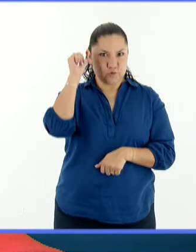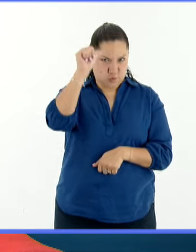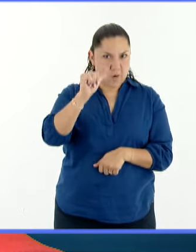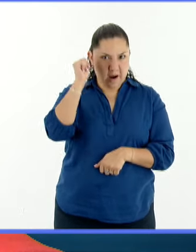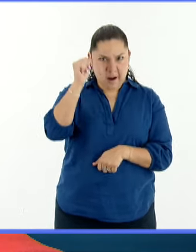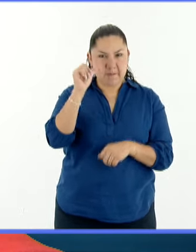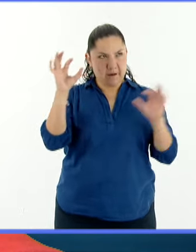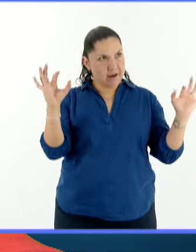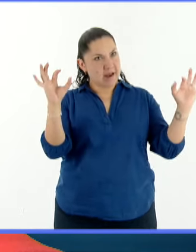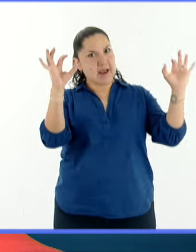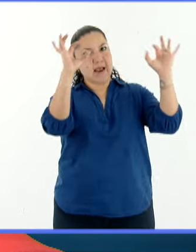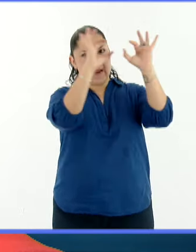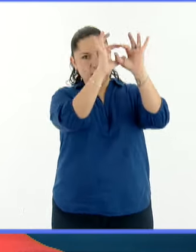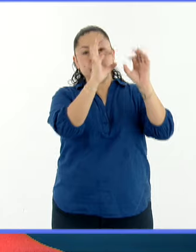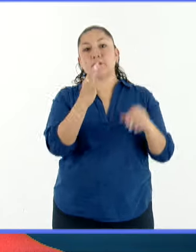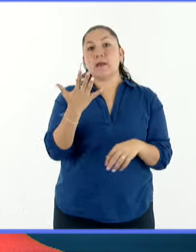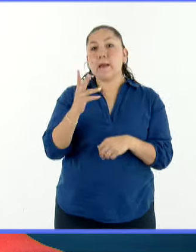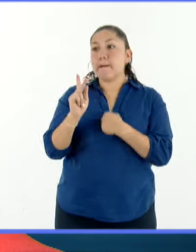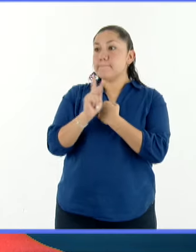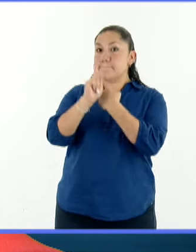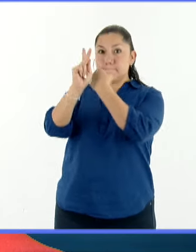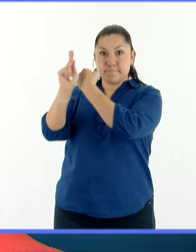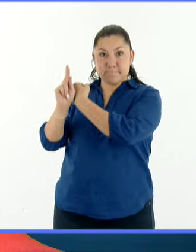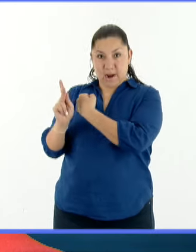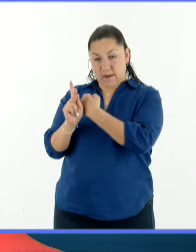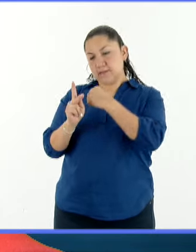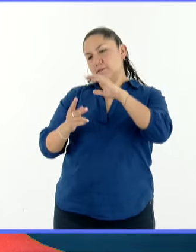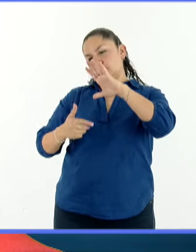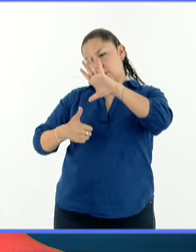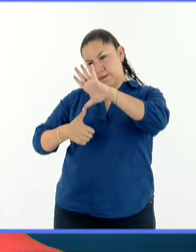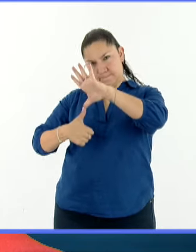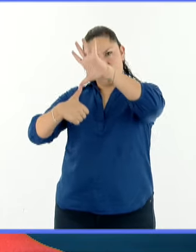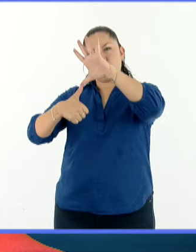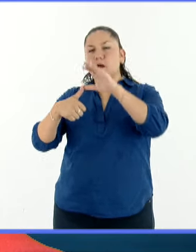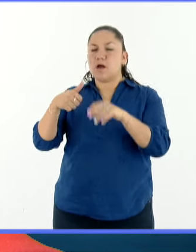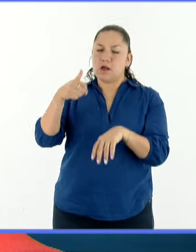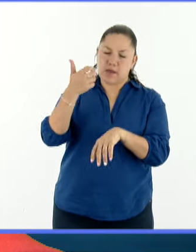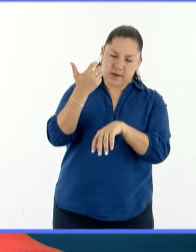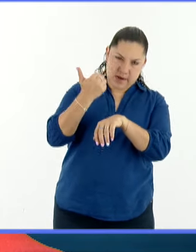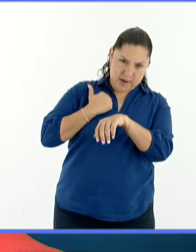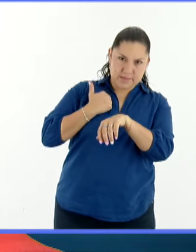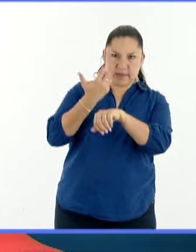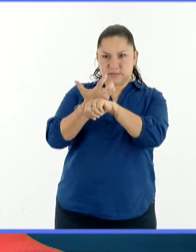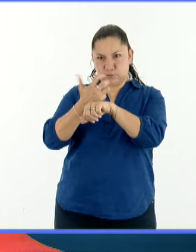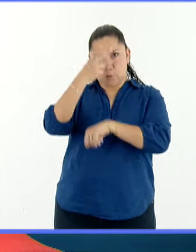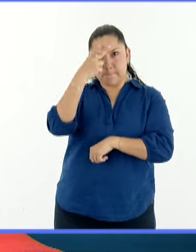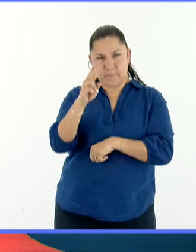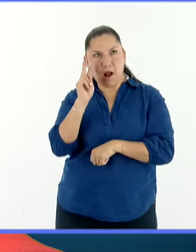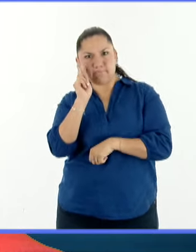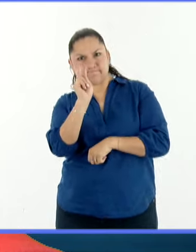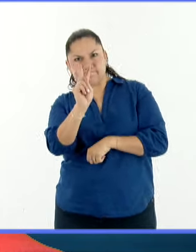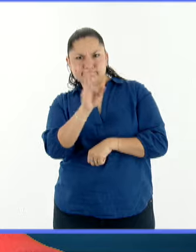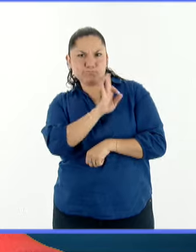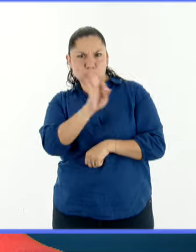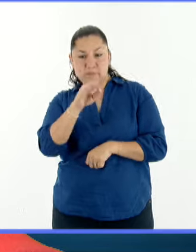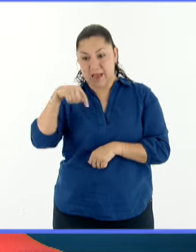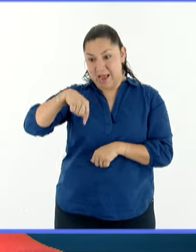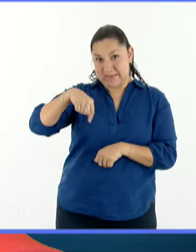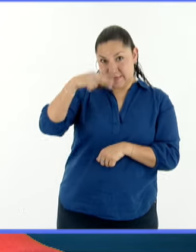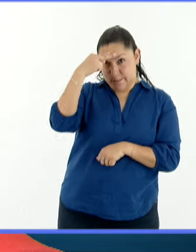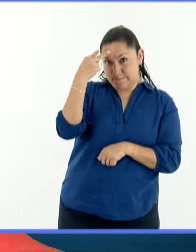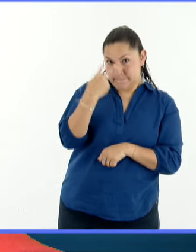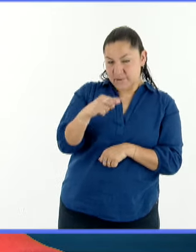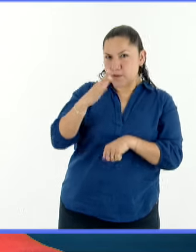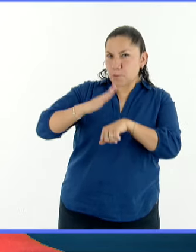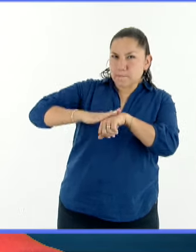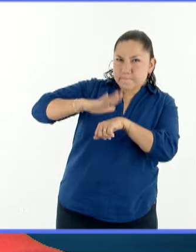principalmente en los tres países del norte del continente americano, Canadá, Estados Unidos y México, siendo nuestro país donde se presentan